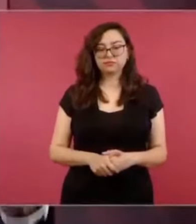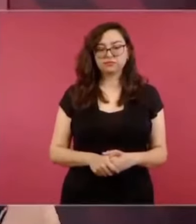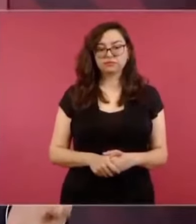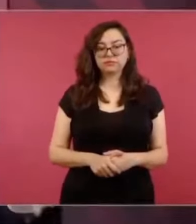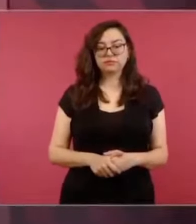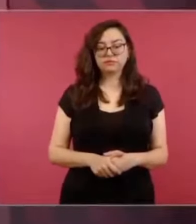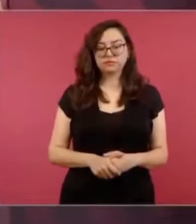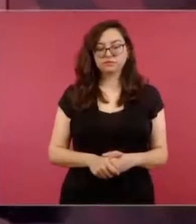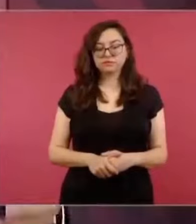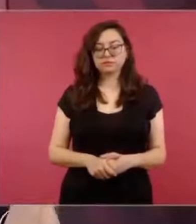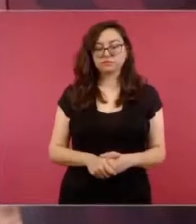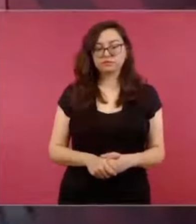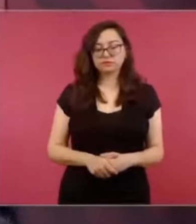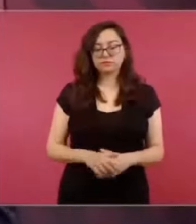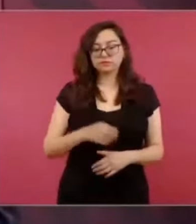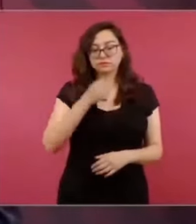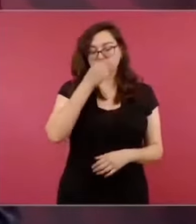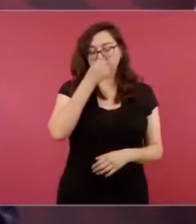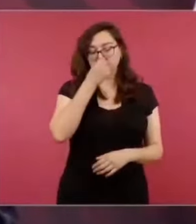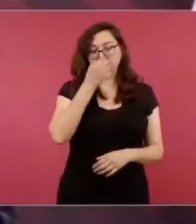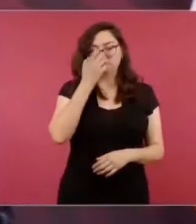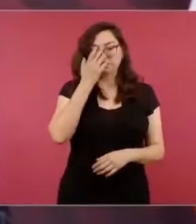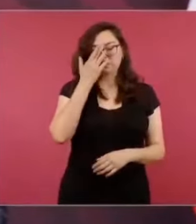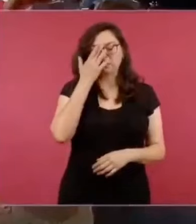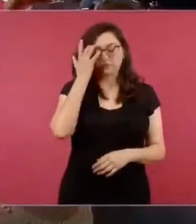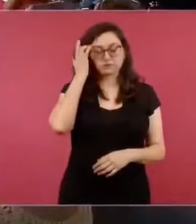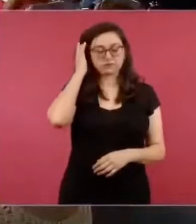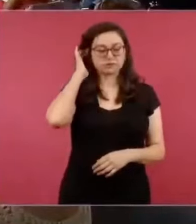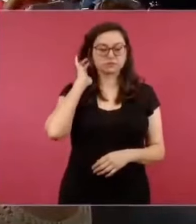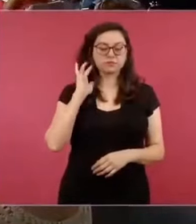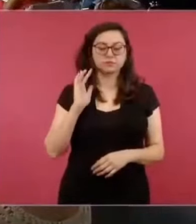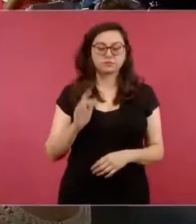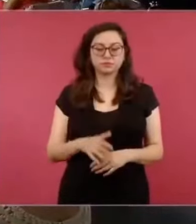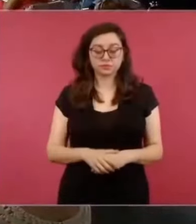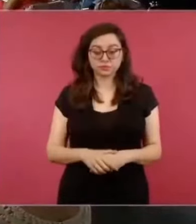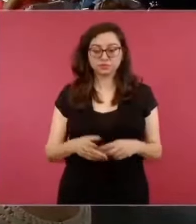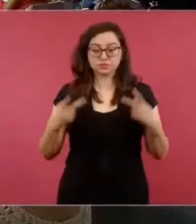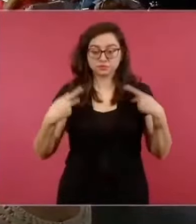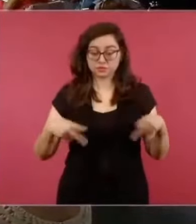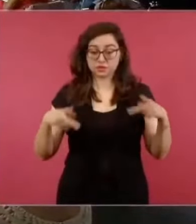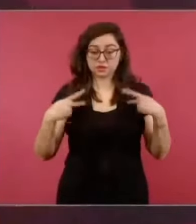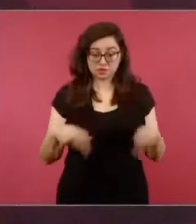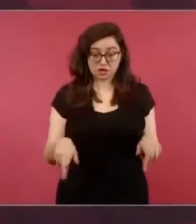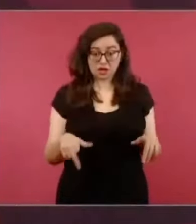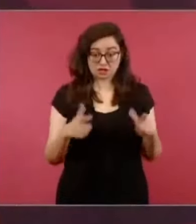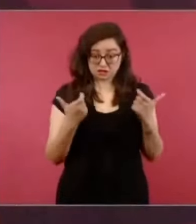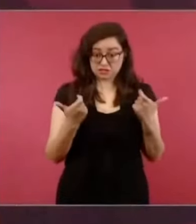Respeto a quien tiene dinero, porque no todo el que tiene es malvado.